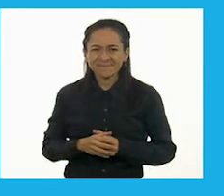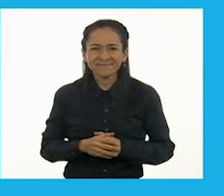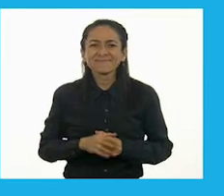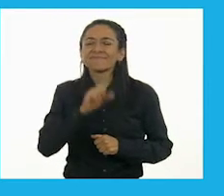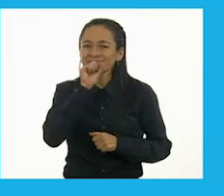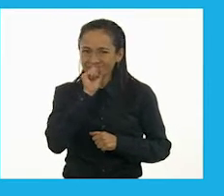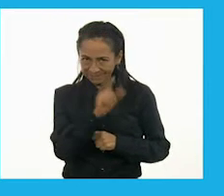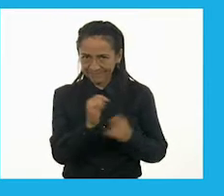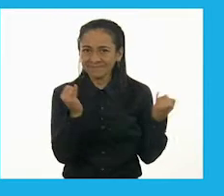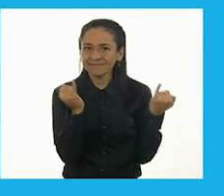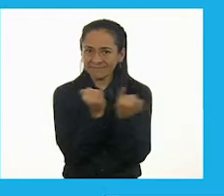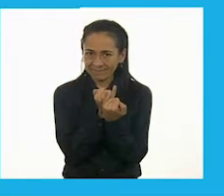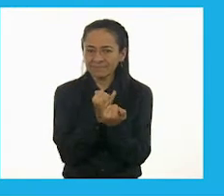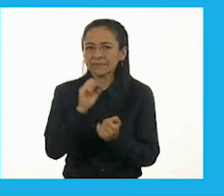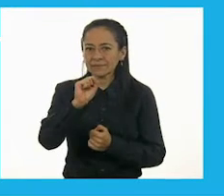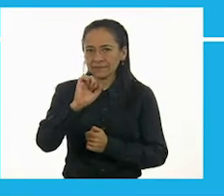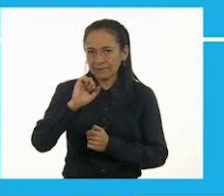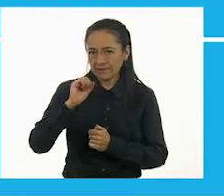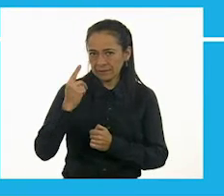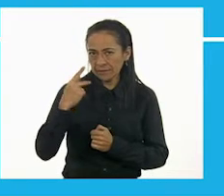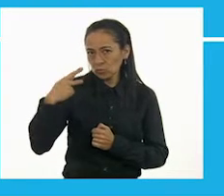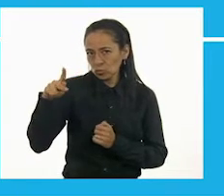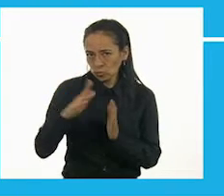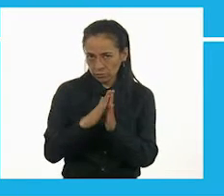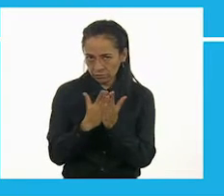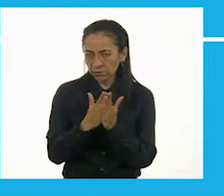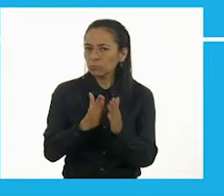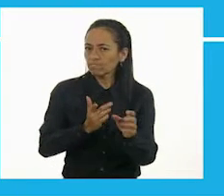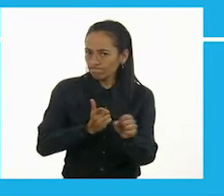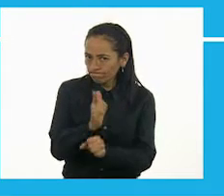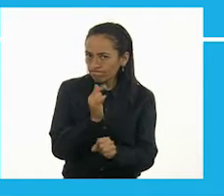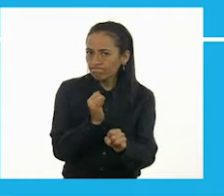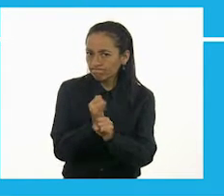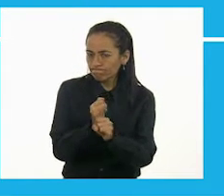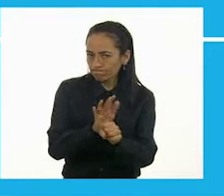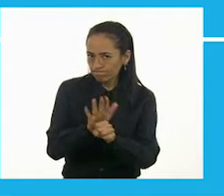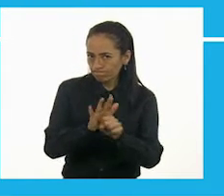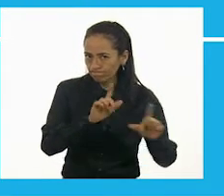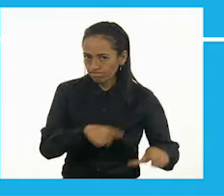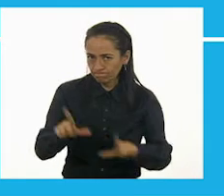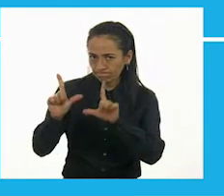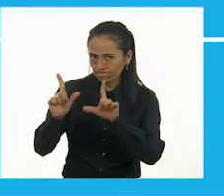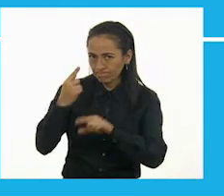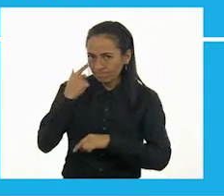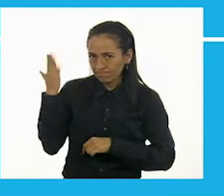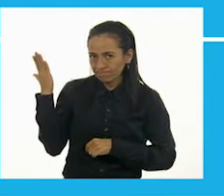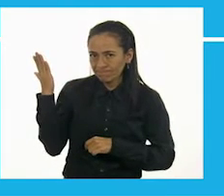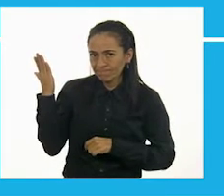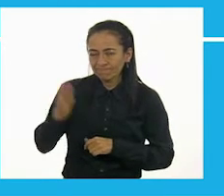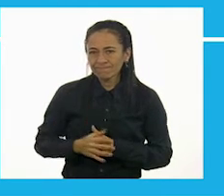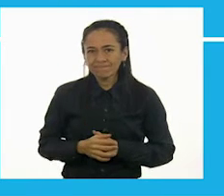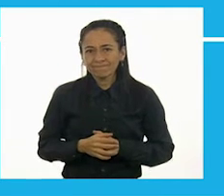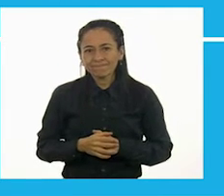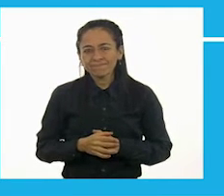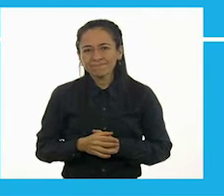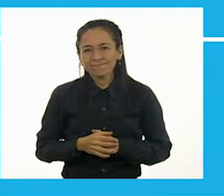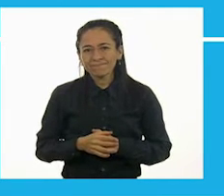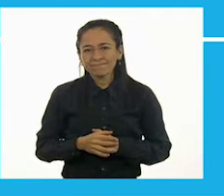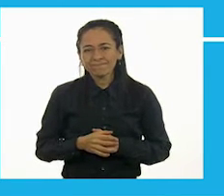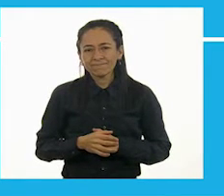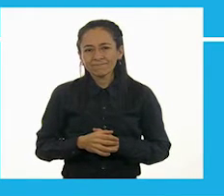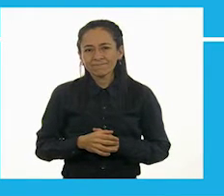También puedes encontrar los libros de texto en la página conaliteg.cep.gov.mx.